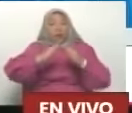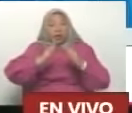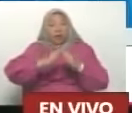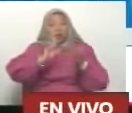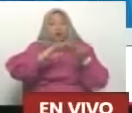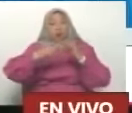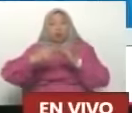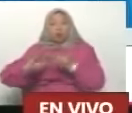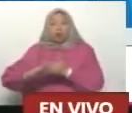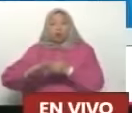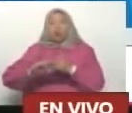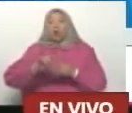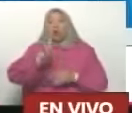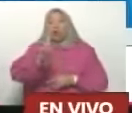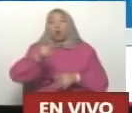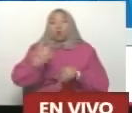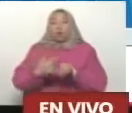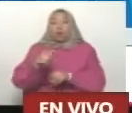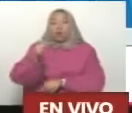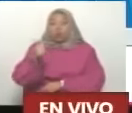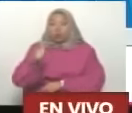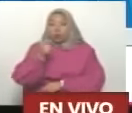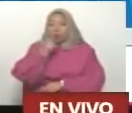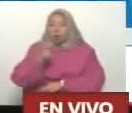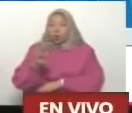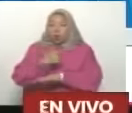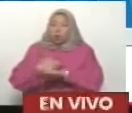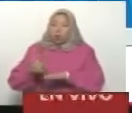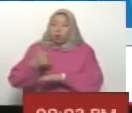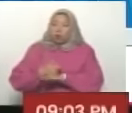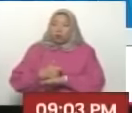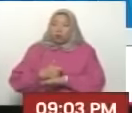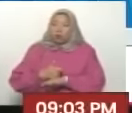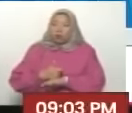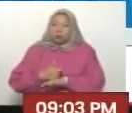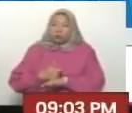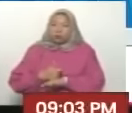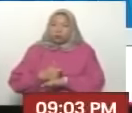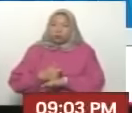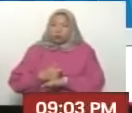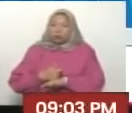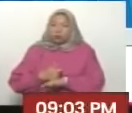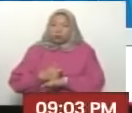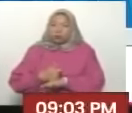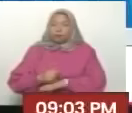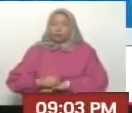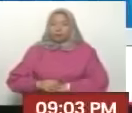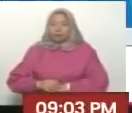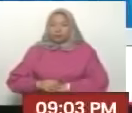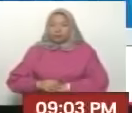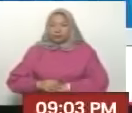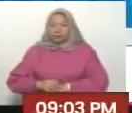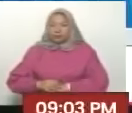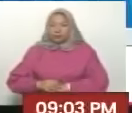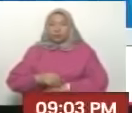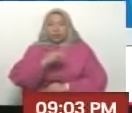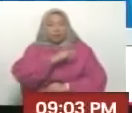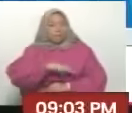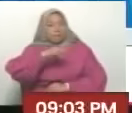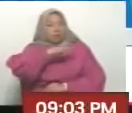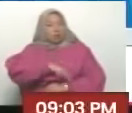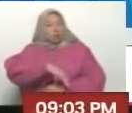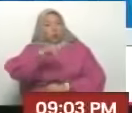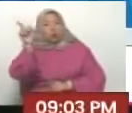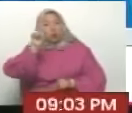Con el 1x10 en la mano. Con el 1x10 en la mano. Y Ministro del Poder Popular para la